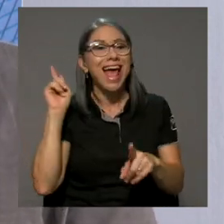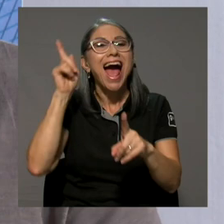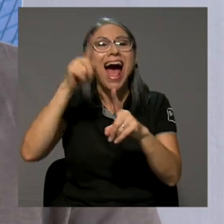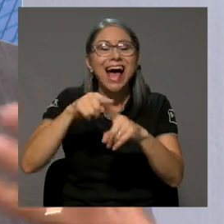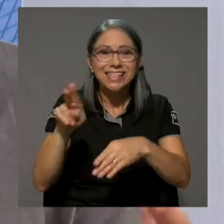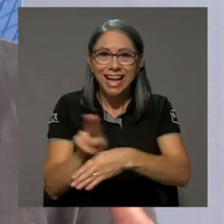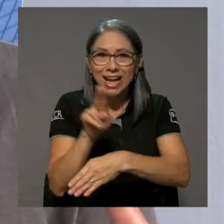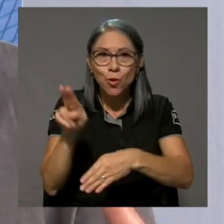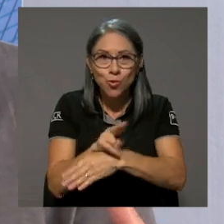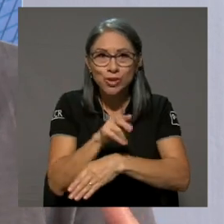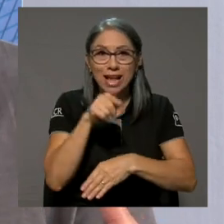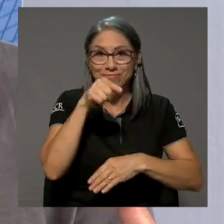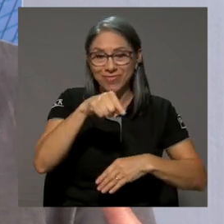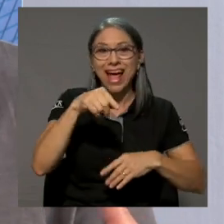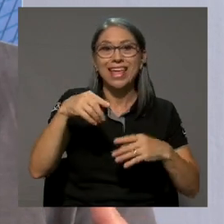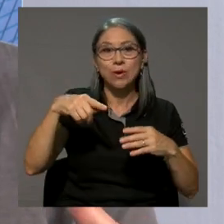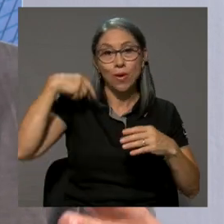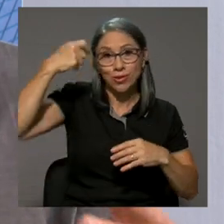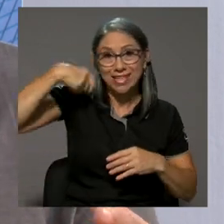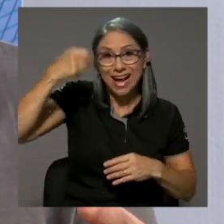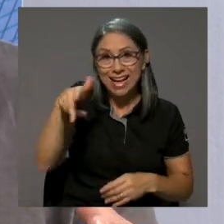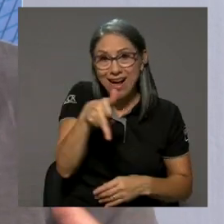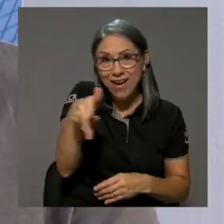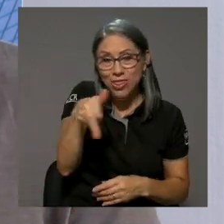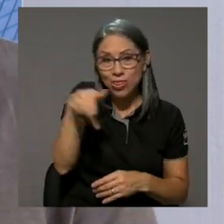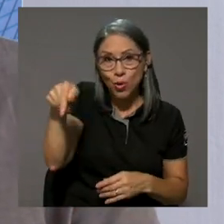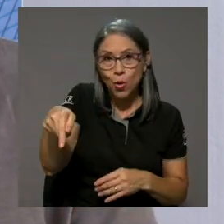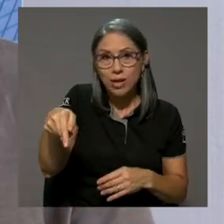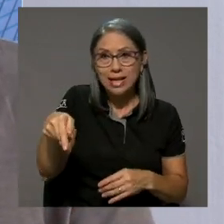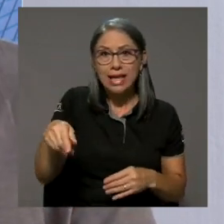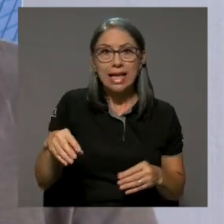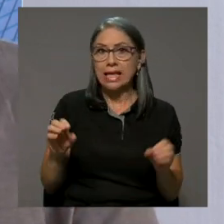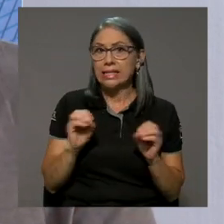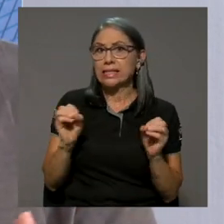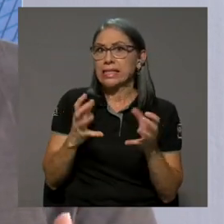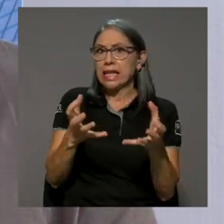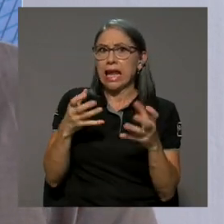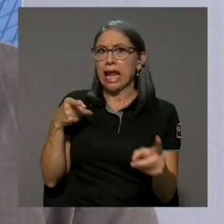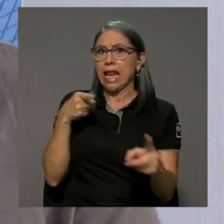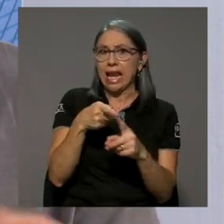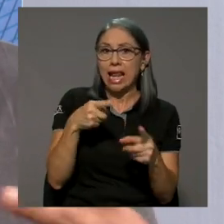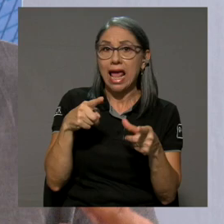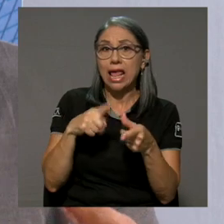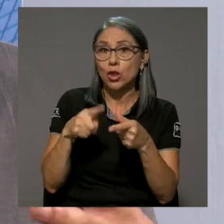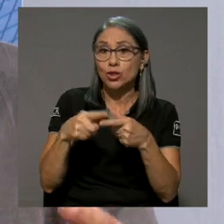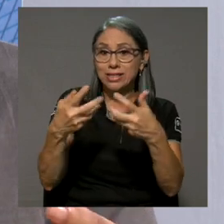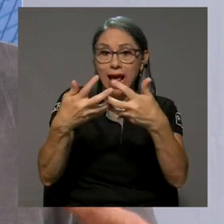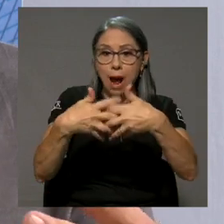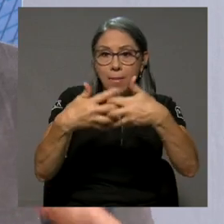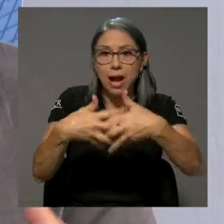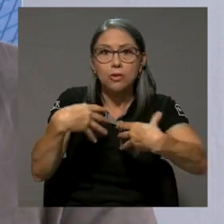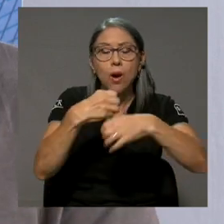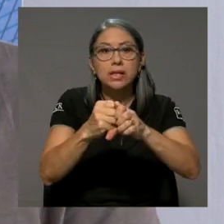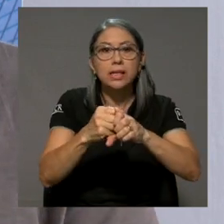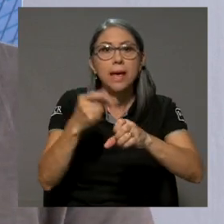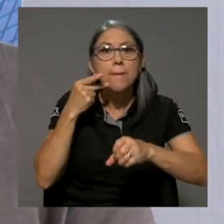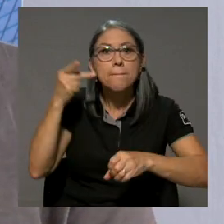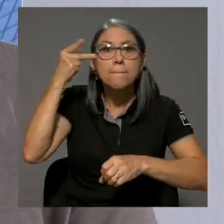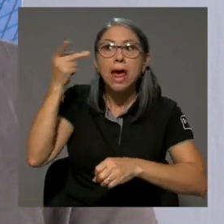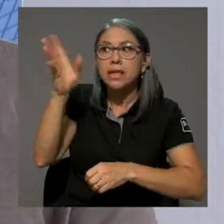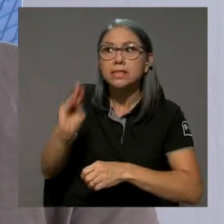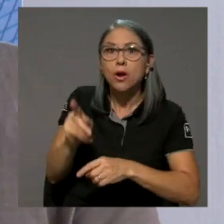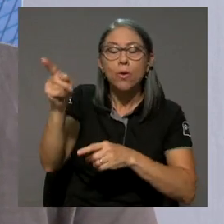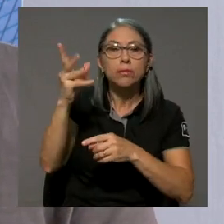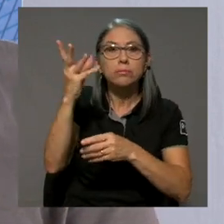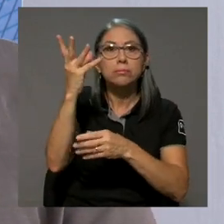hasta que lo usan en el piloto, cuando están grabando. Y sin querer, el aparato hace que sus padres se desaparezcan.